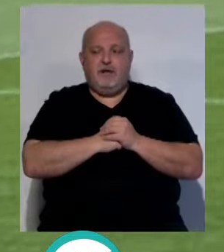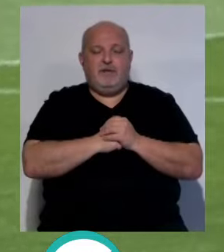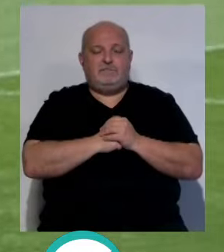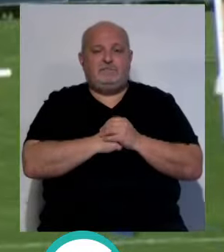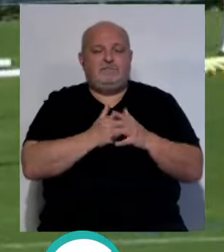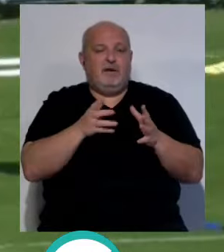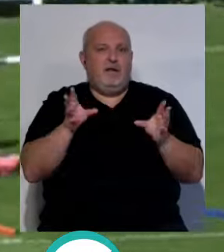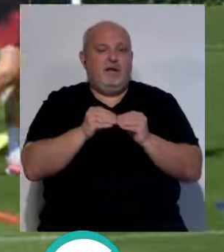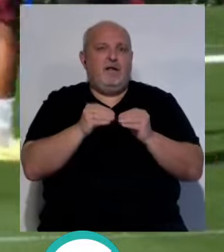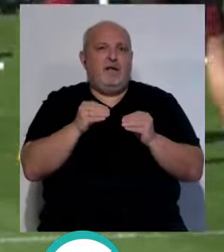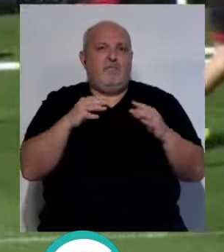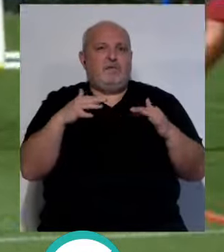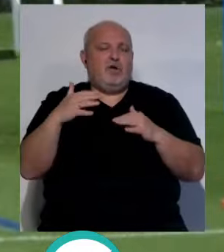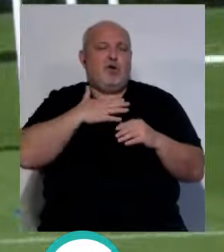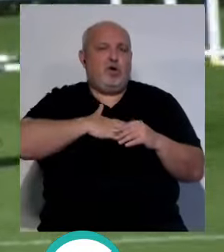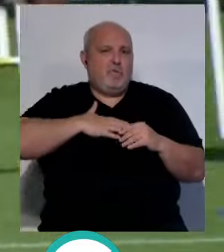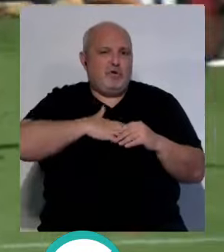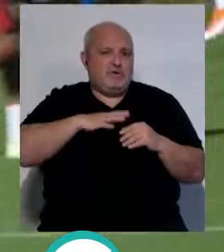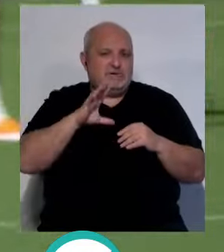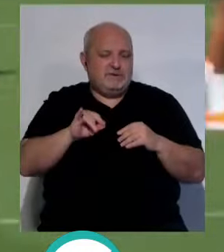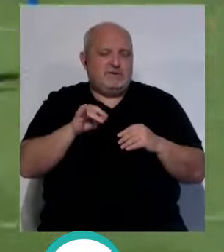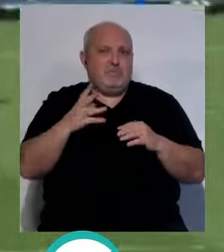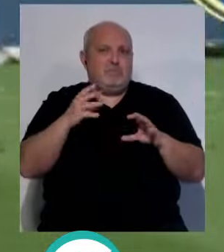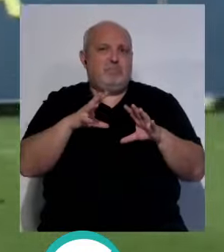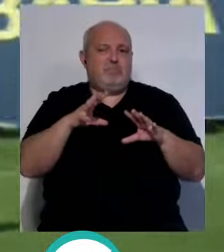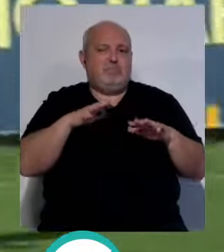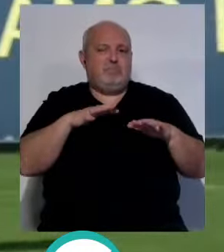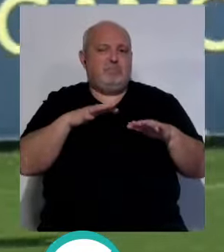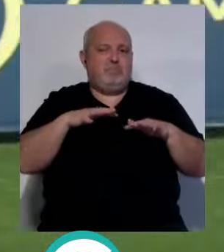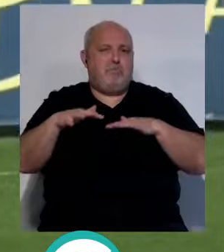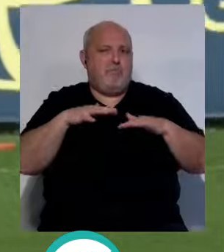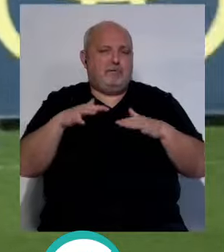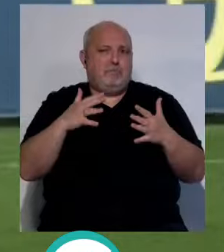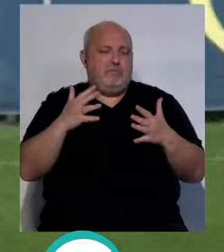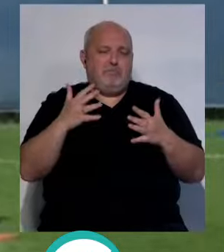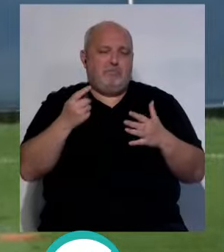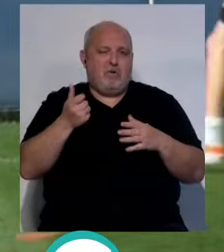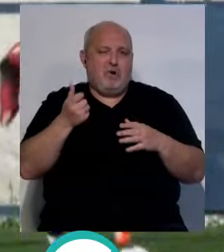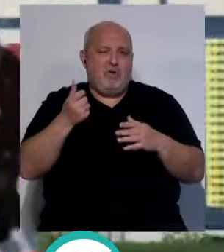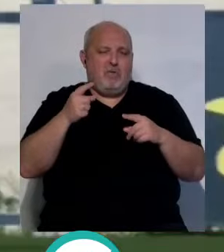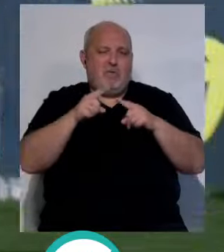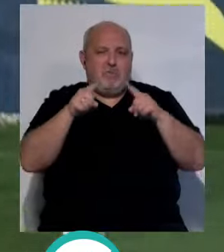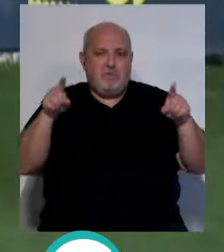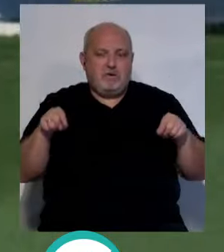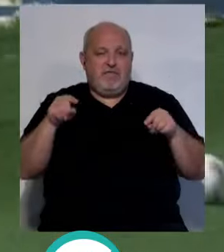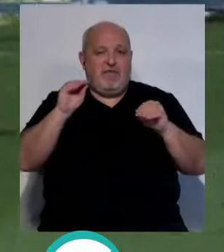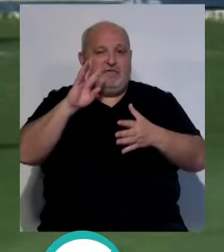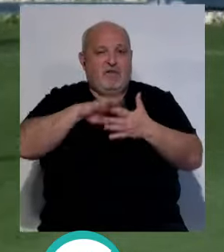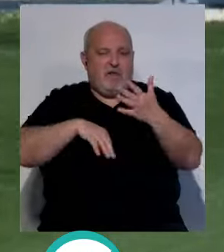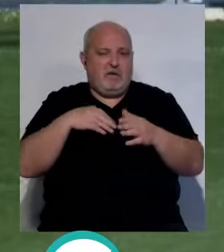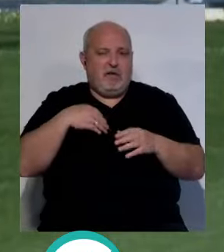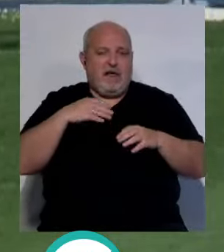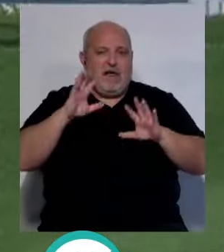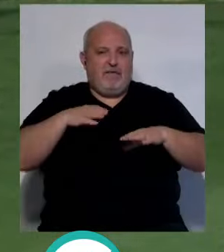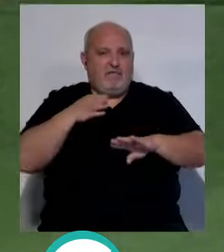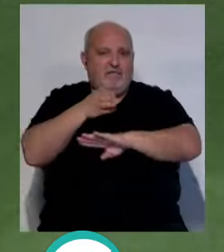fue un partido cómodo, mucho movimiento de balón, pero se llegó muy poca vez a la puerta, tanto el Cádiz como el Barcelona. Y claro,